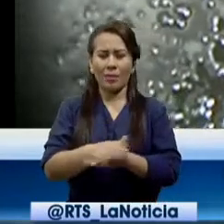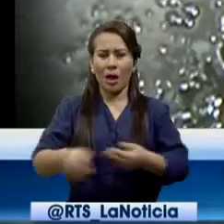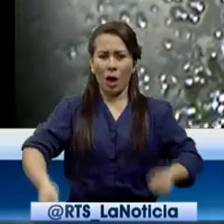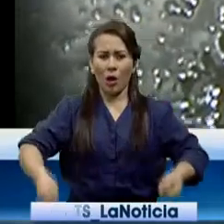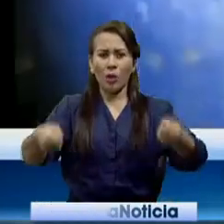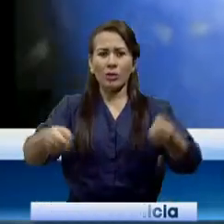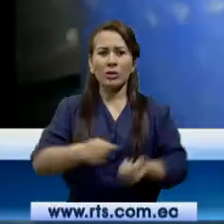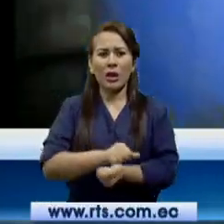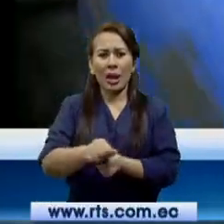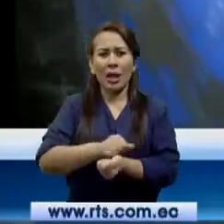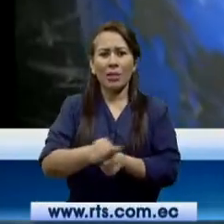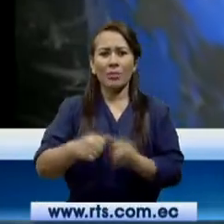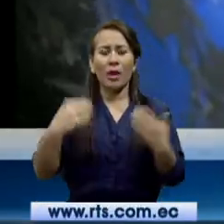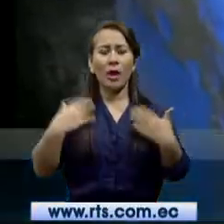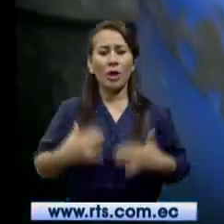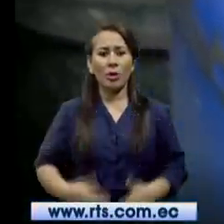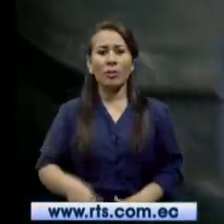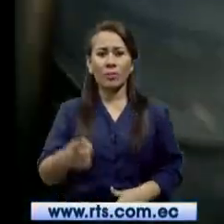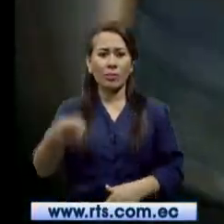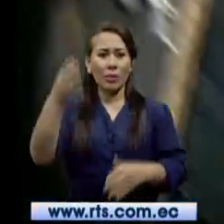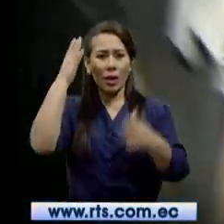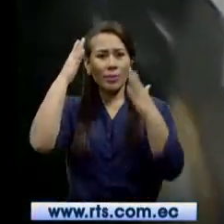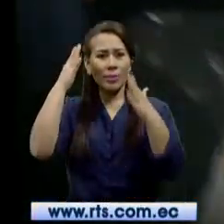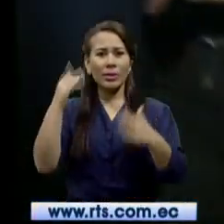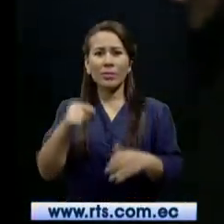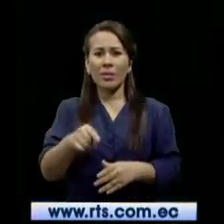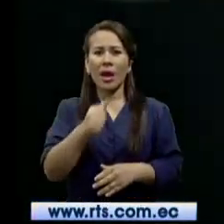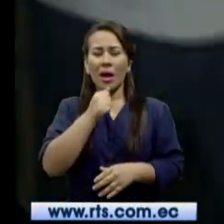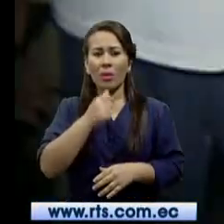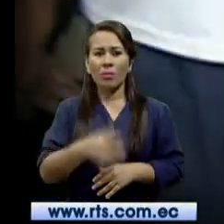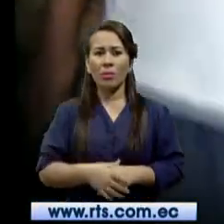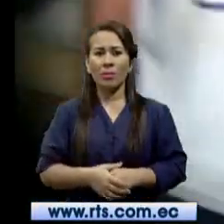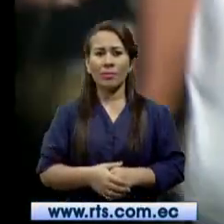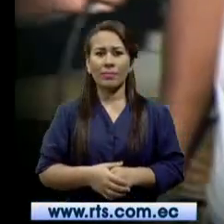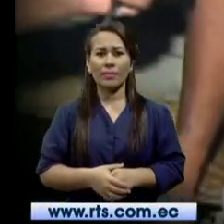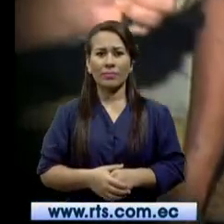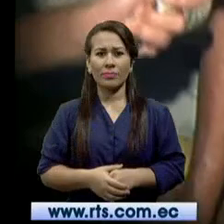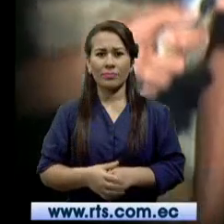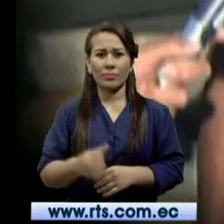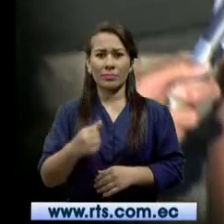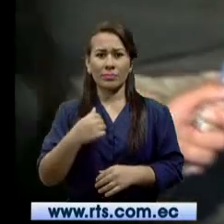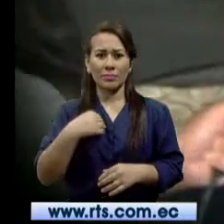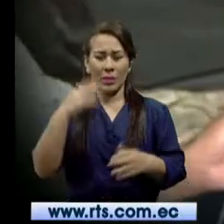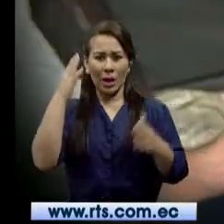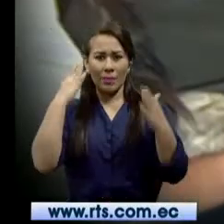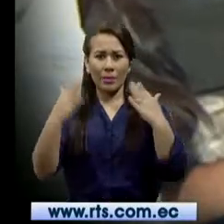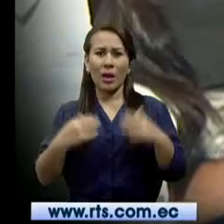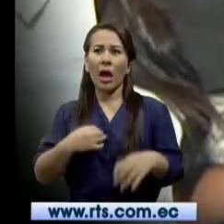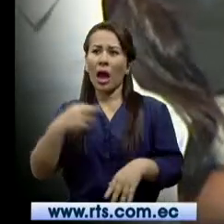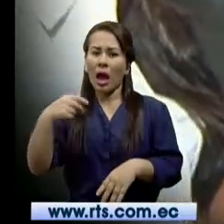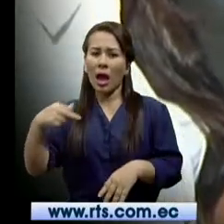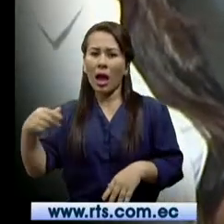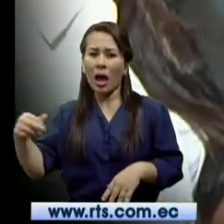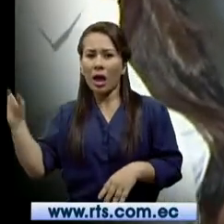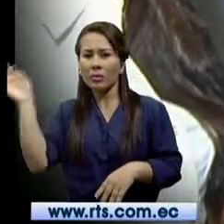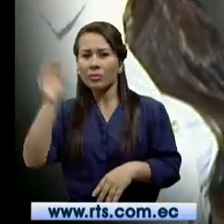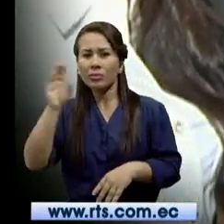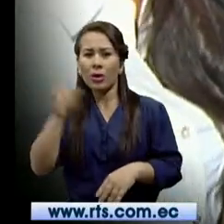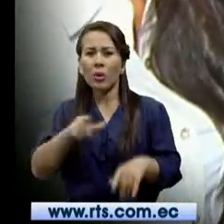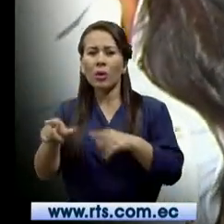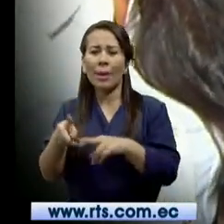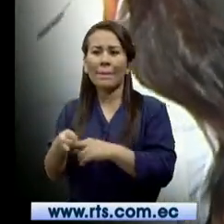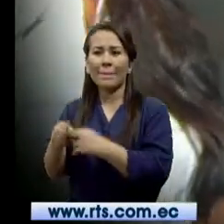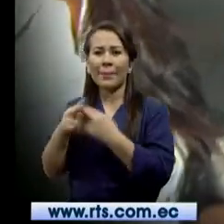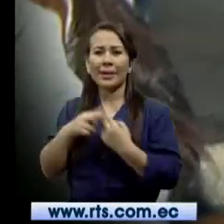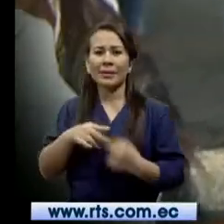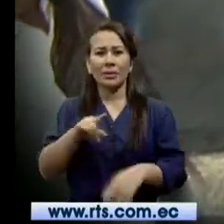lavar ropa. Para asiarse. Para asiarse. Hay veces por ahí tengo que ir a buscar a quien me